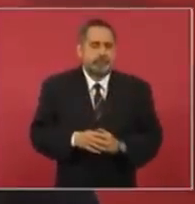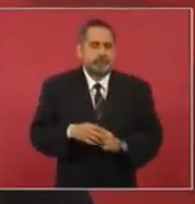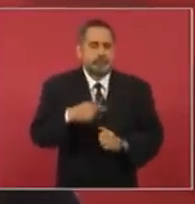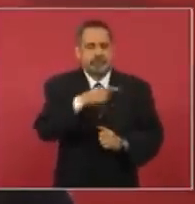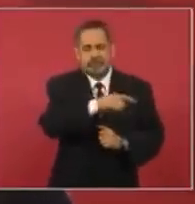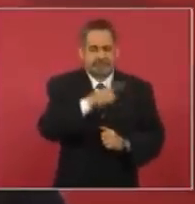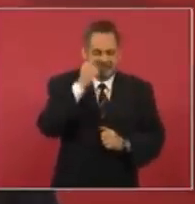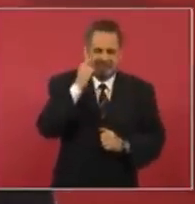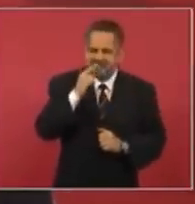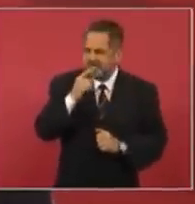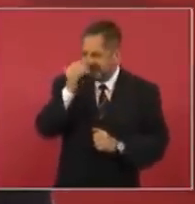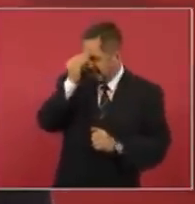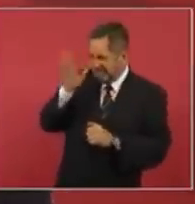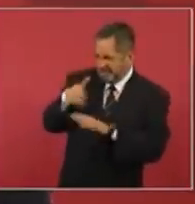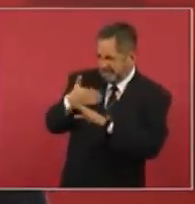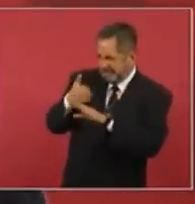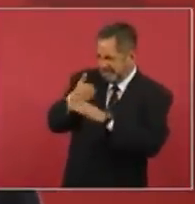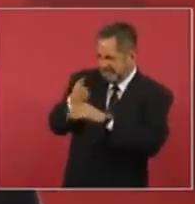un mercenario,